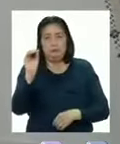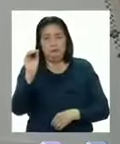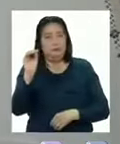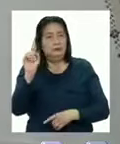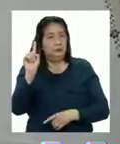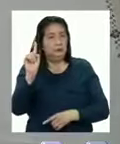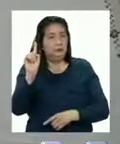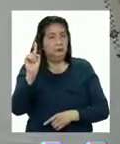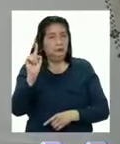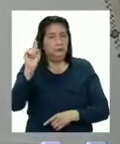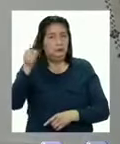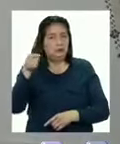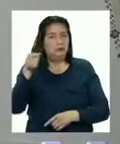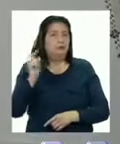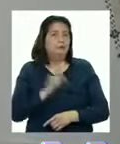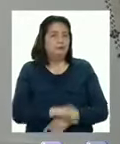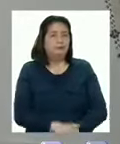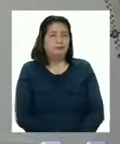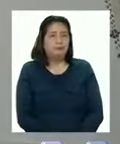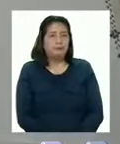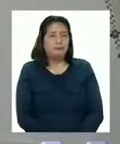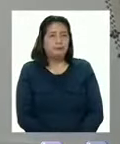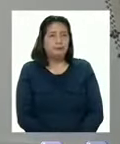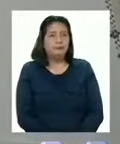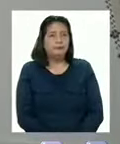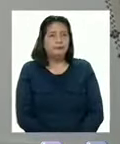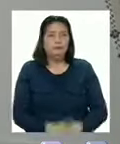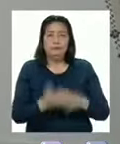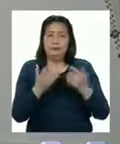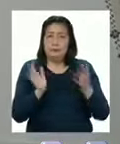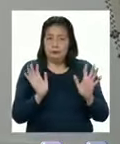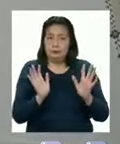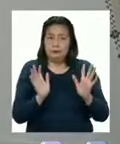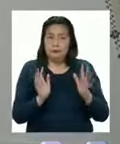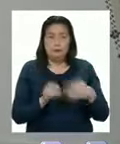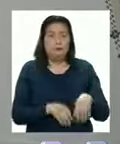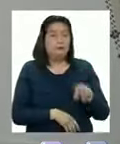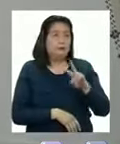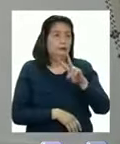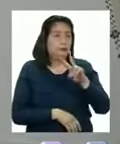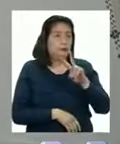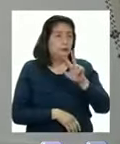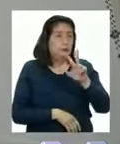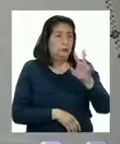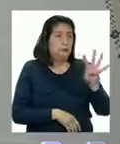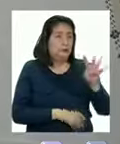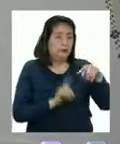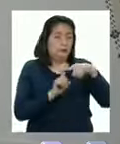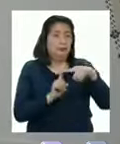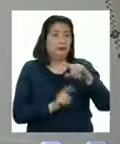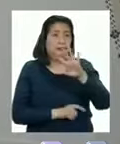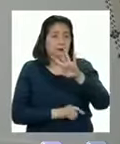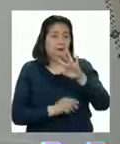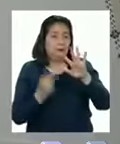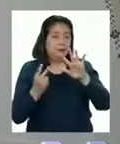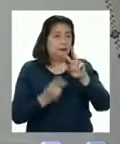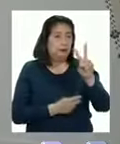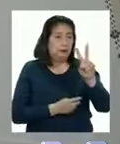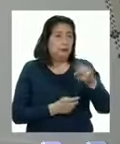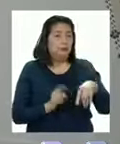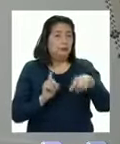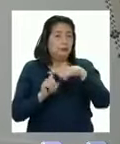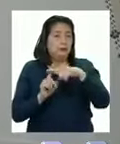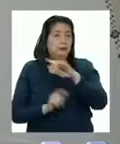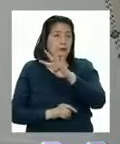piedritas y voy a poner una en el número mil Entonces doscientos treinta y cuatro más quinientos setenta y dos